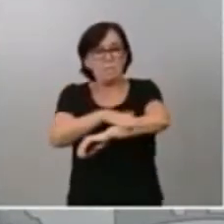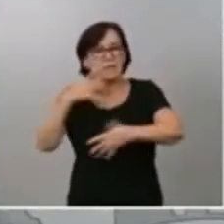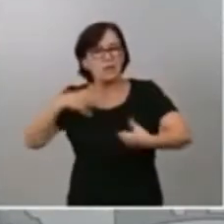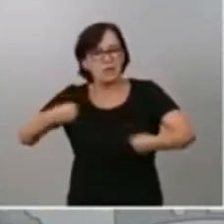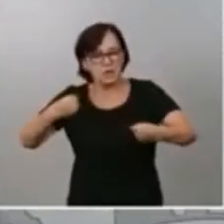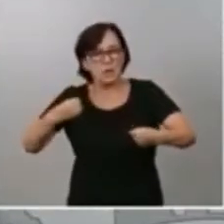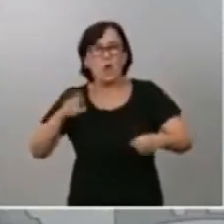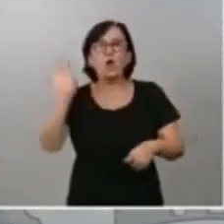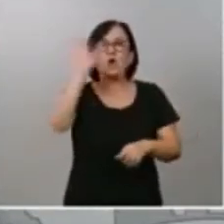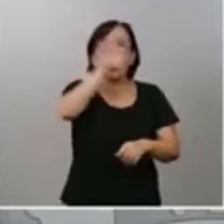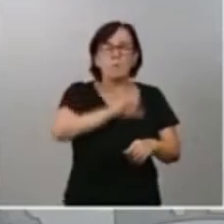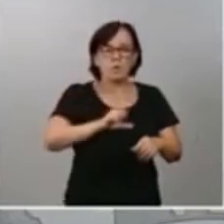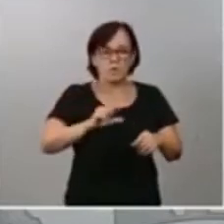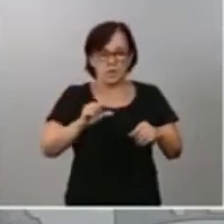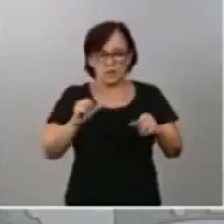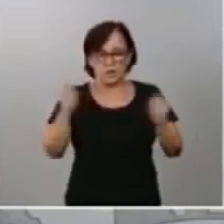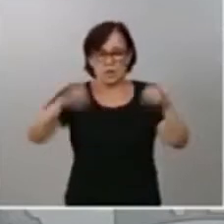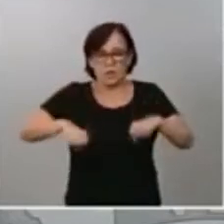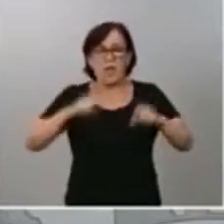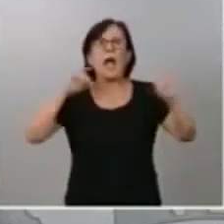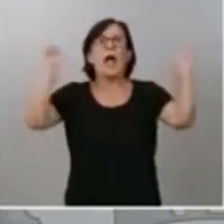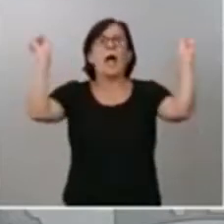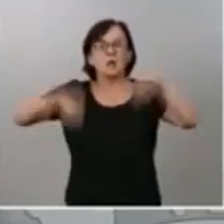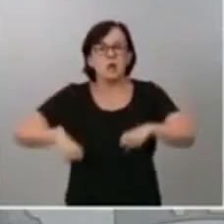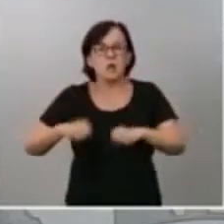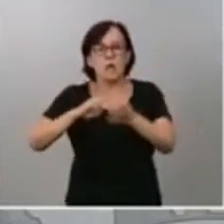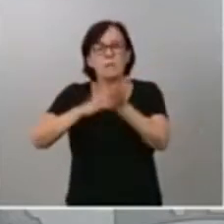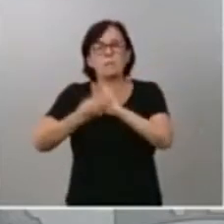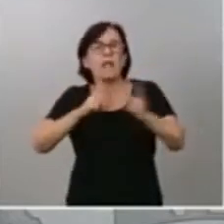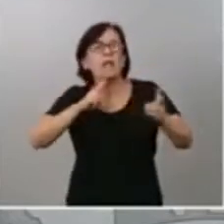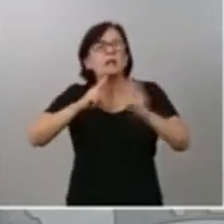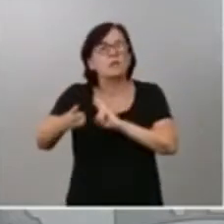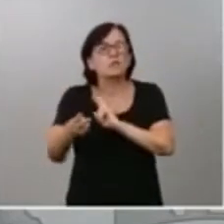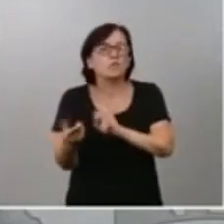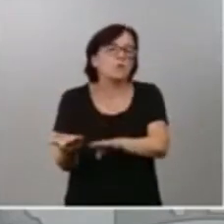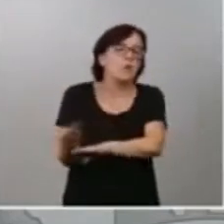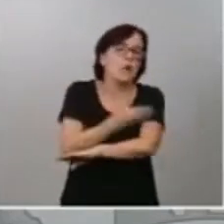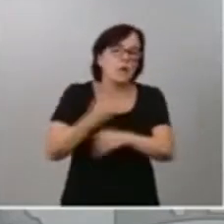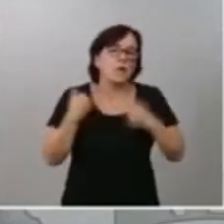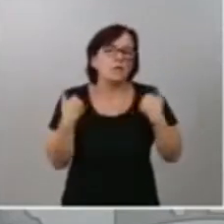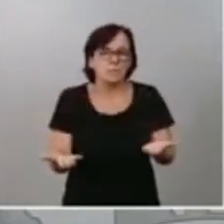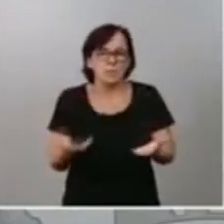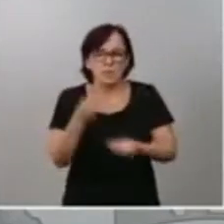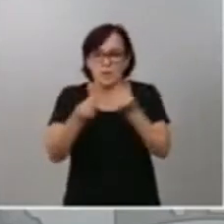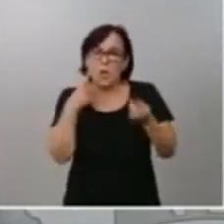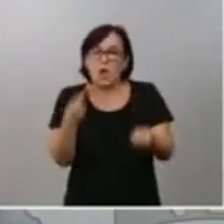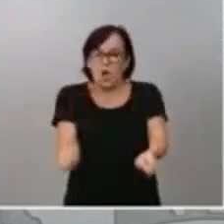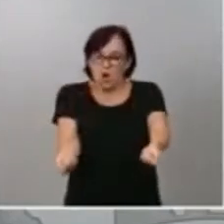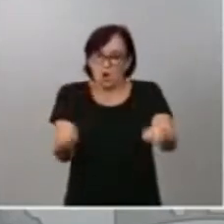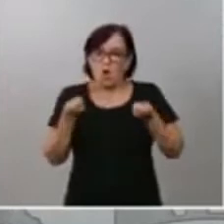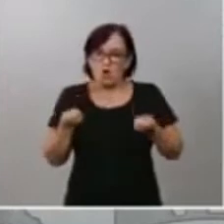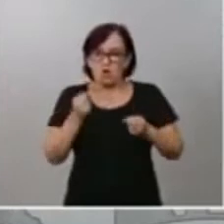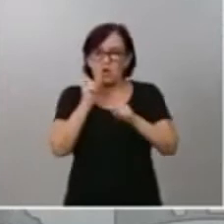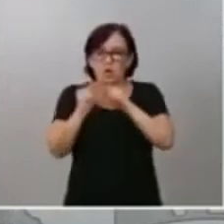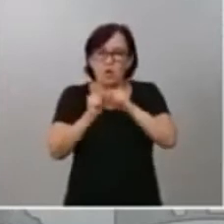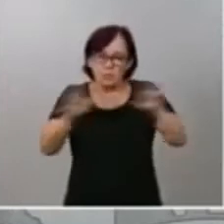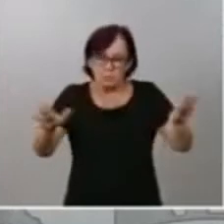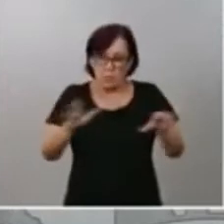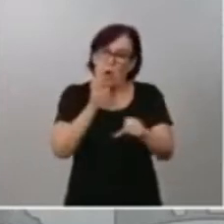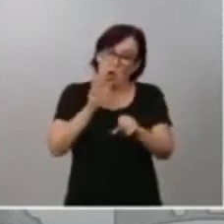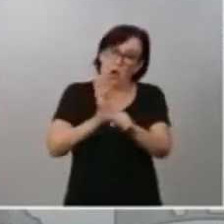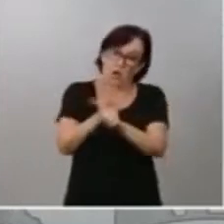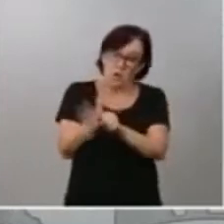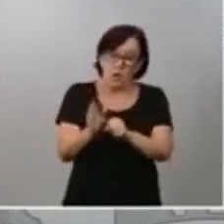Autónomas acordamos el plan de respuesta temprana en un escenario de control de la pandemia por COVID-19. Un documento